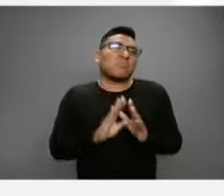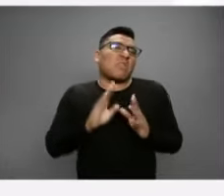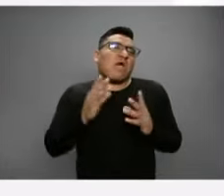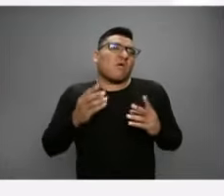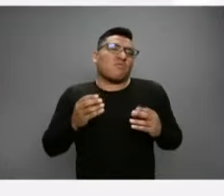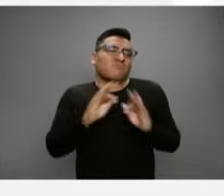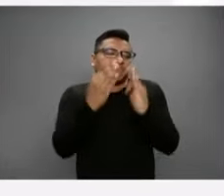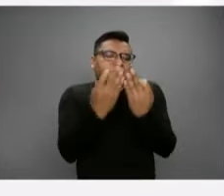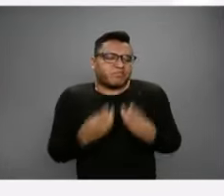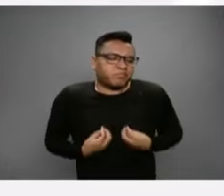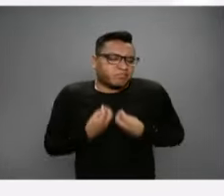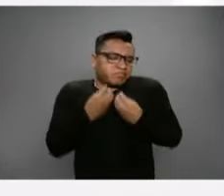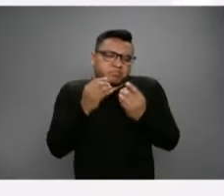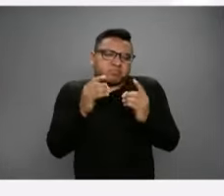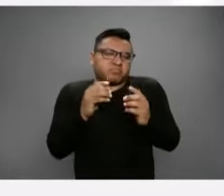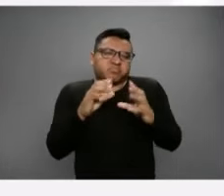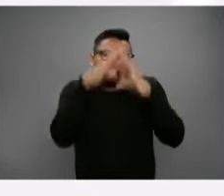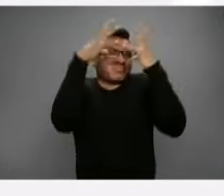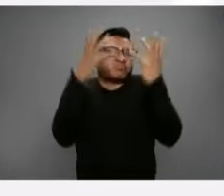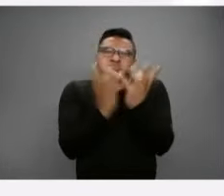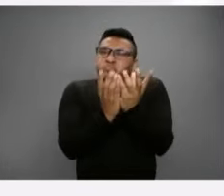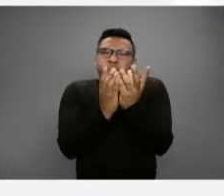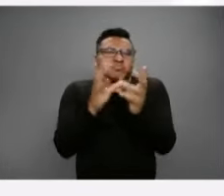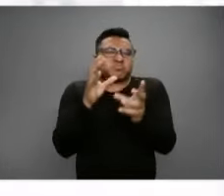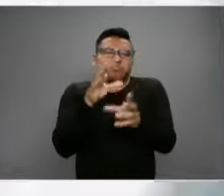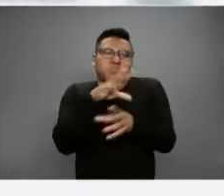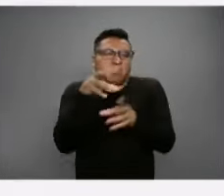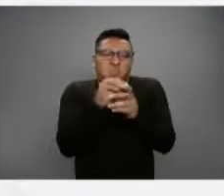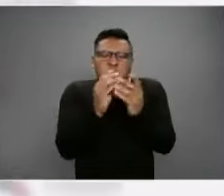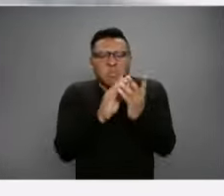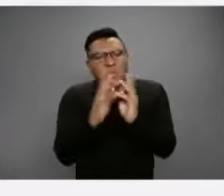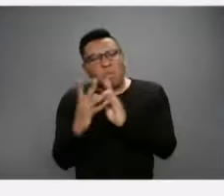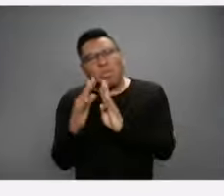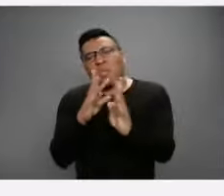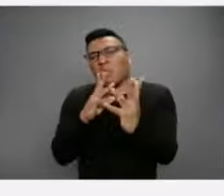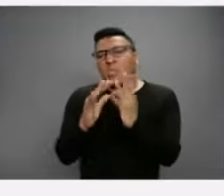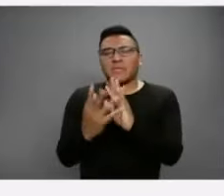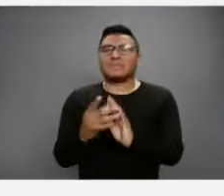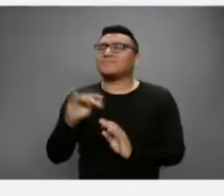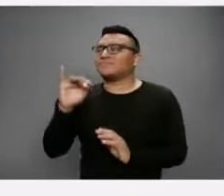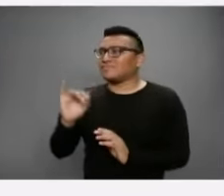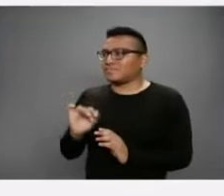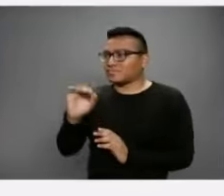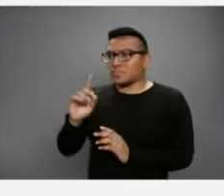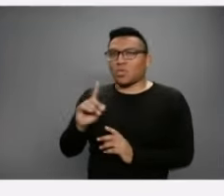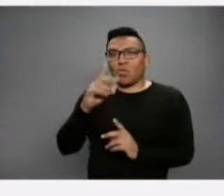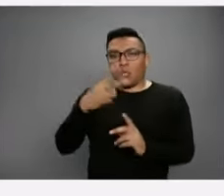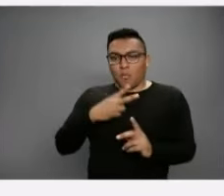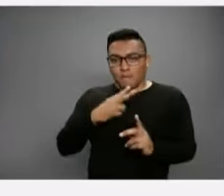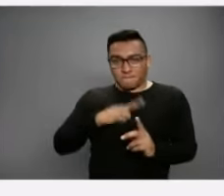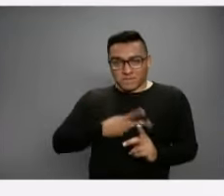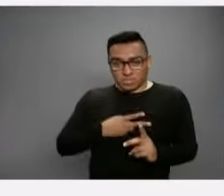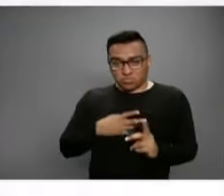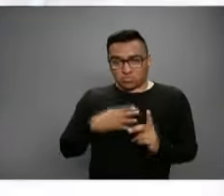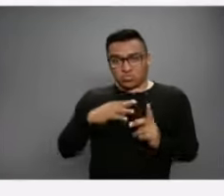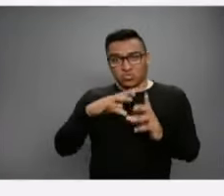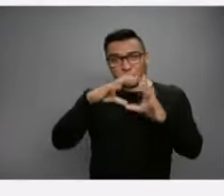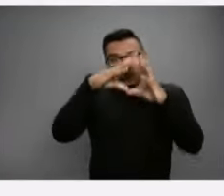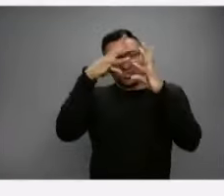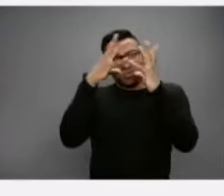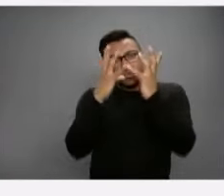Exactamente. En donde, en el periodo de incubación de una enfermedad, le puedes dar la vuelta al mundo.